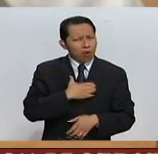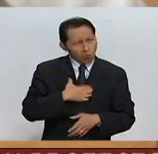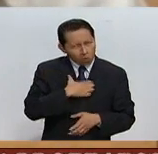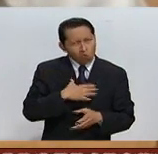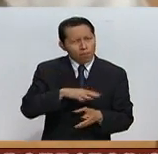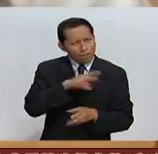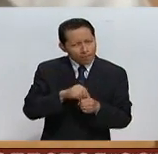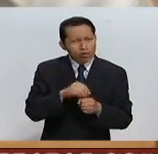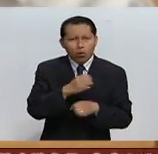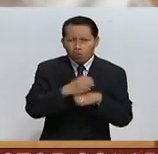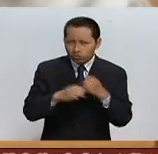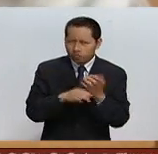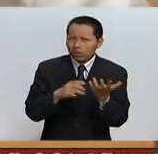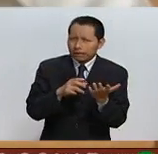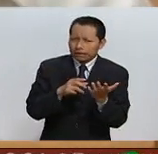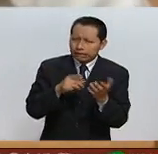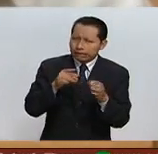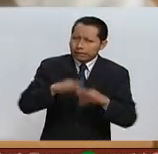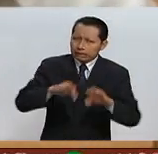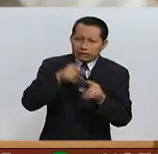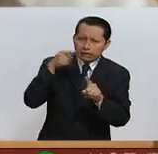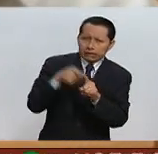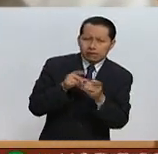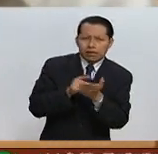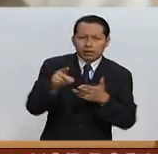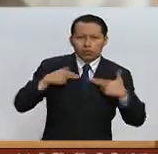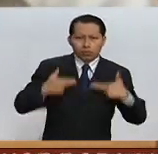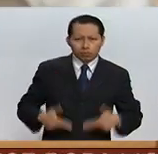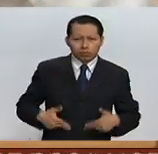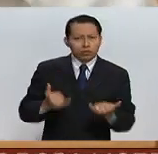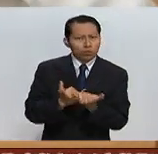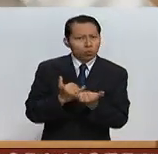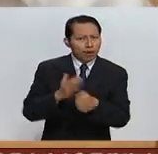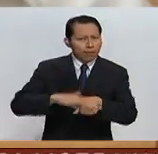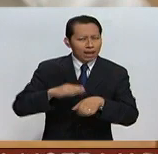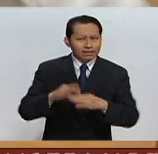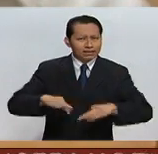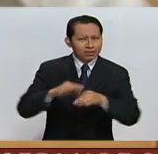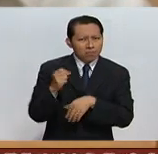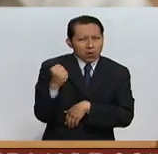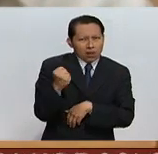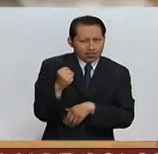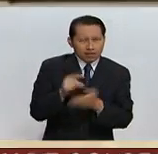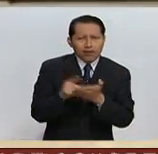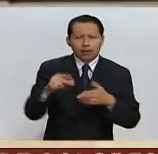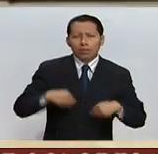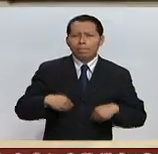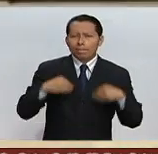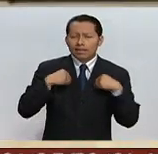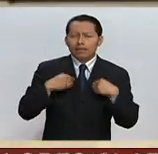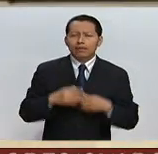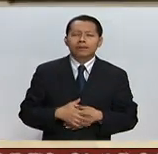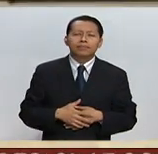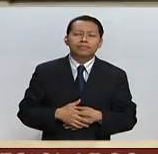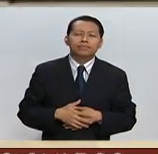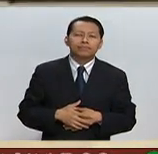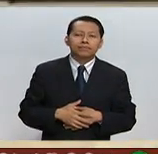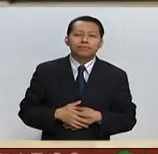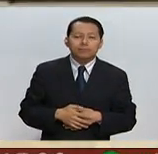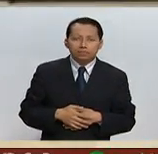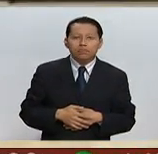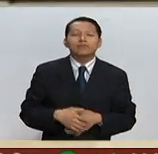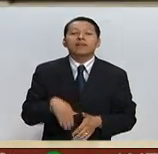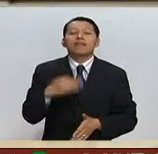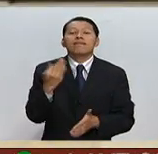humanos, en particular el derecho supremo a la vida. Ahora falta la